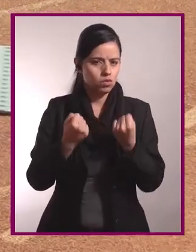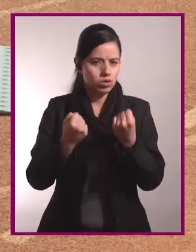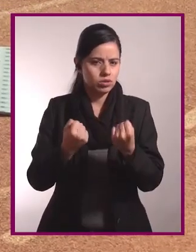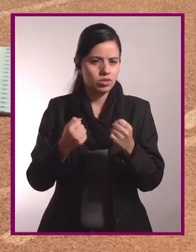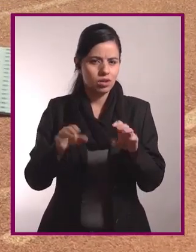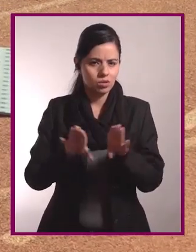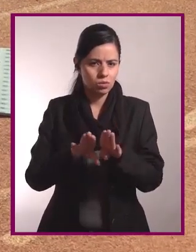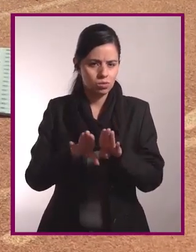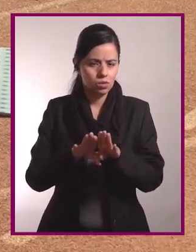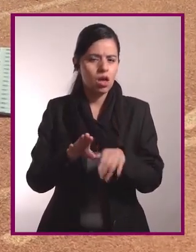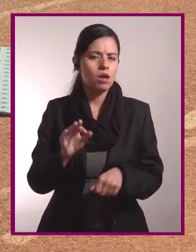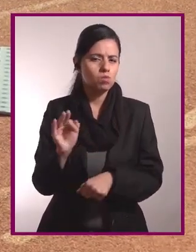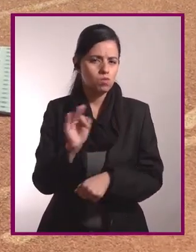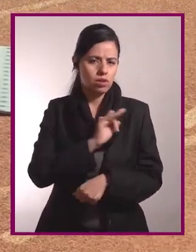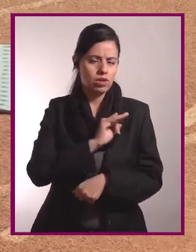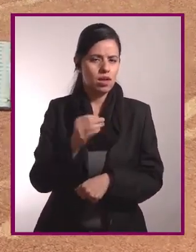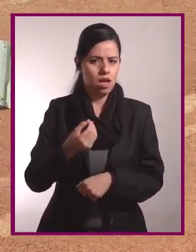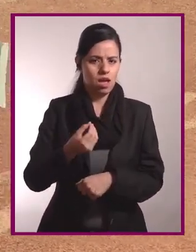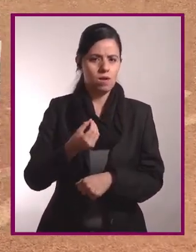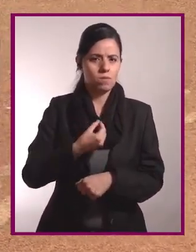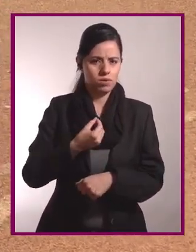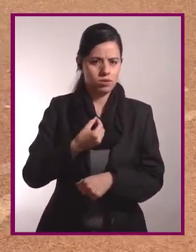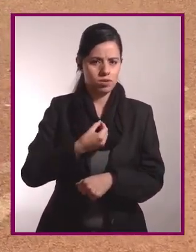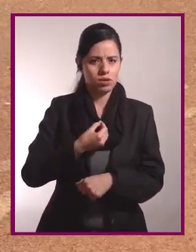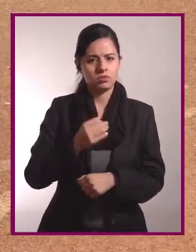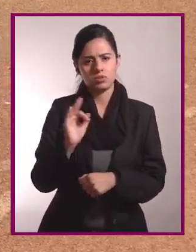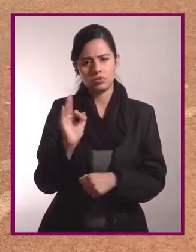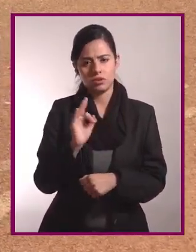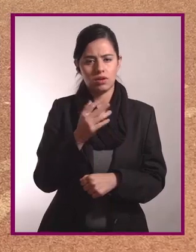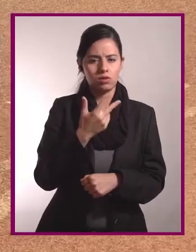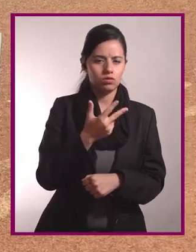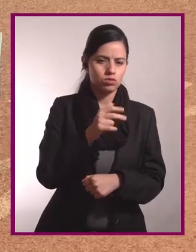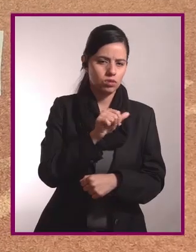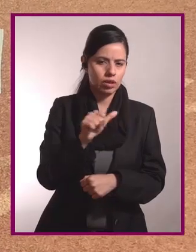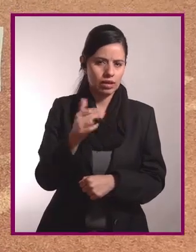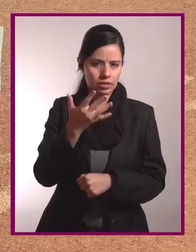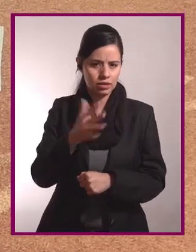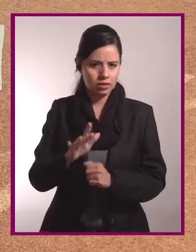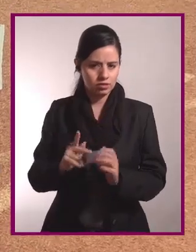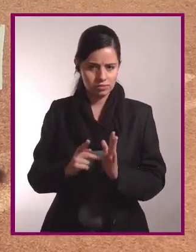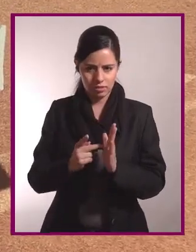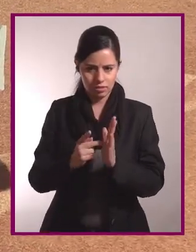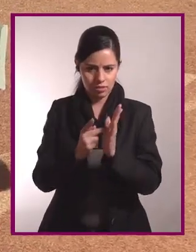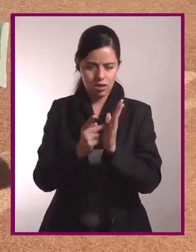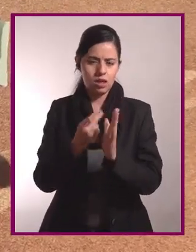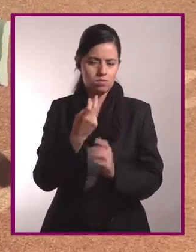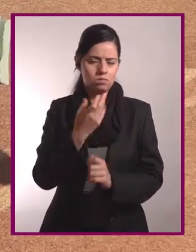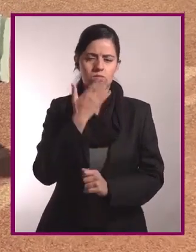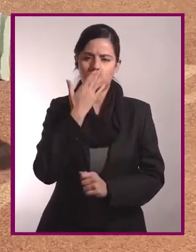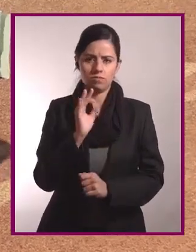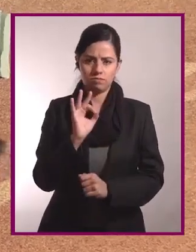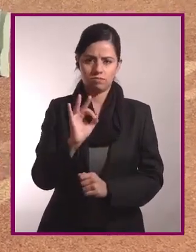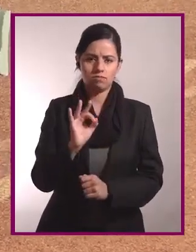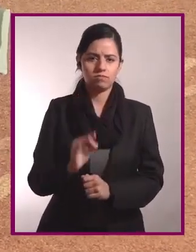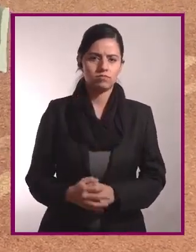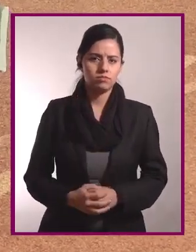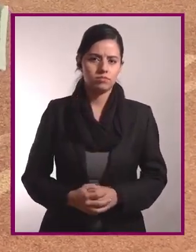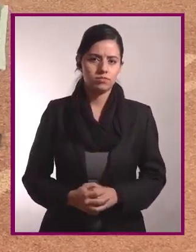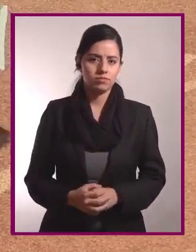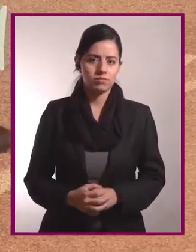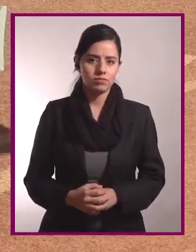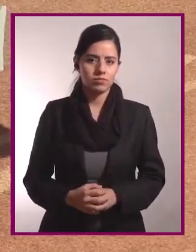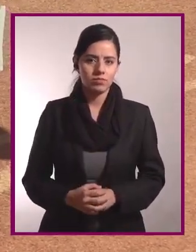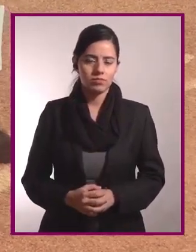sino es un trabajo de fuerza. Es un trabajo de, si pueden hacer entre 8 y 10 repeticiones